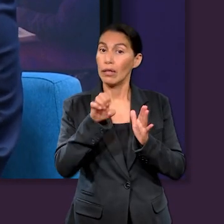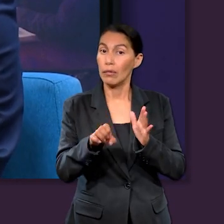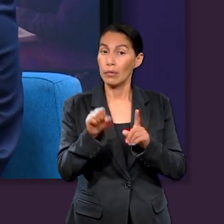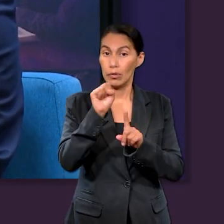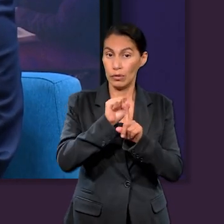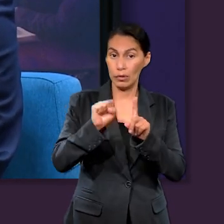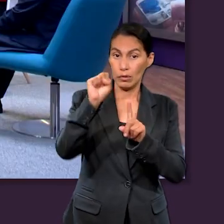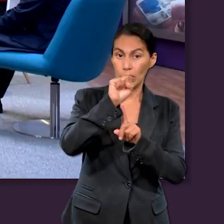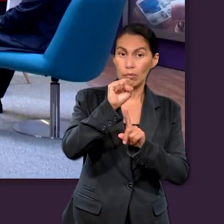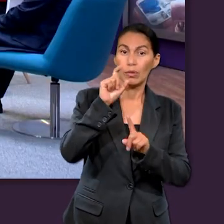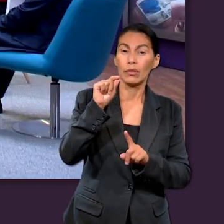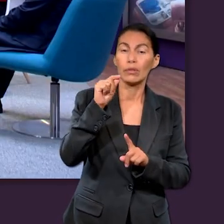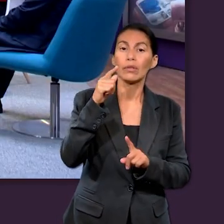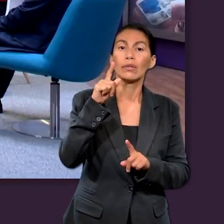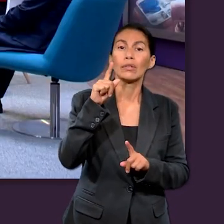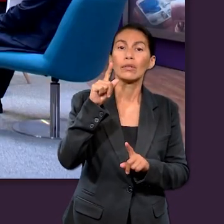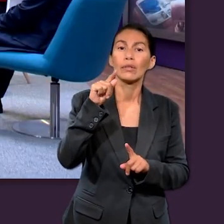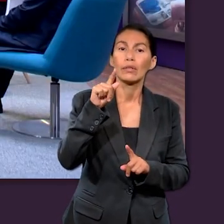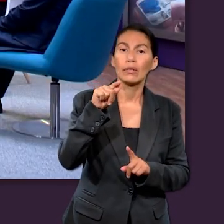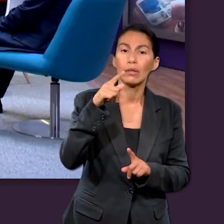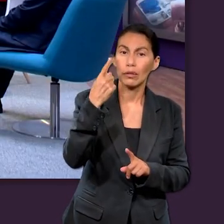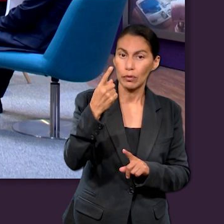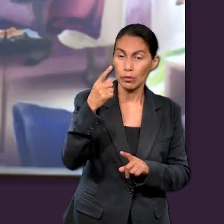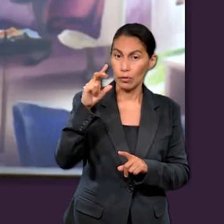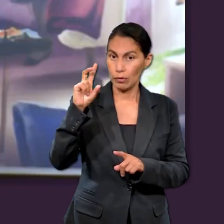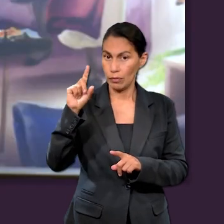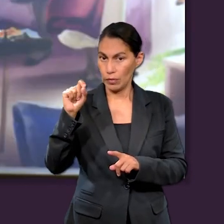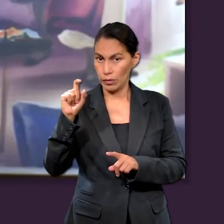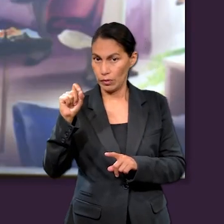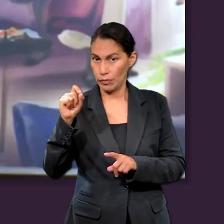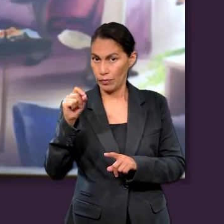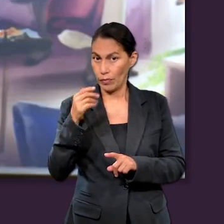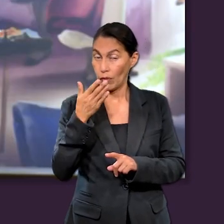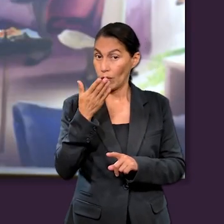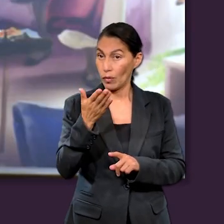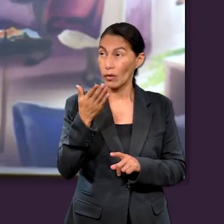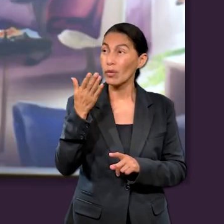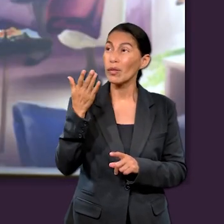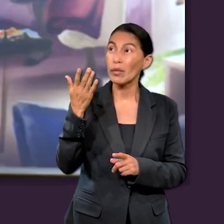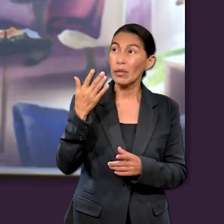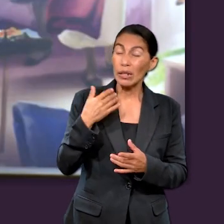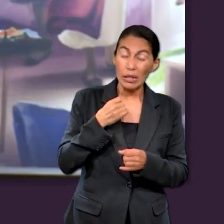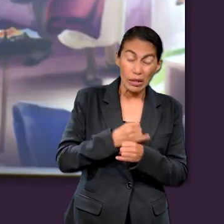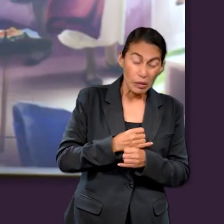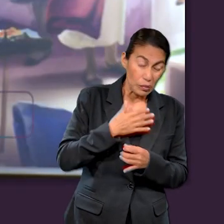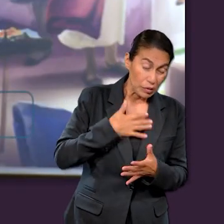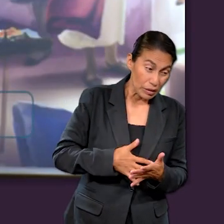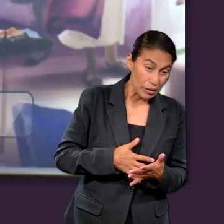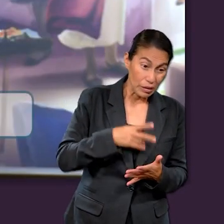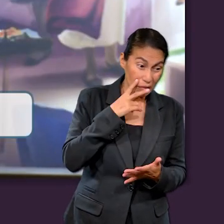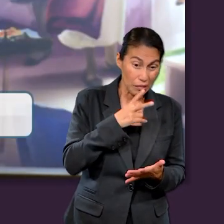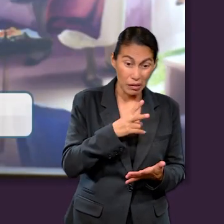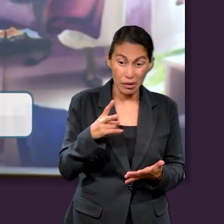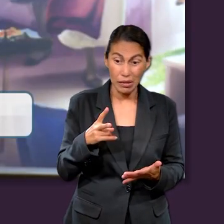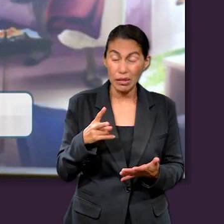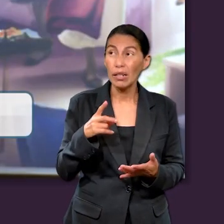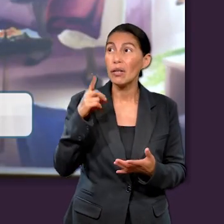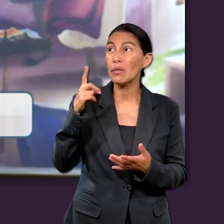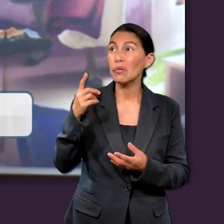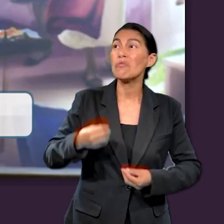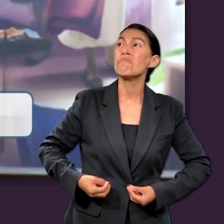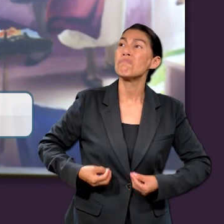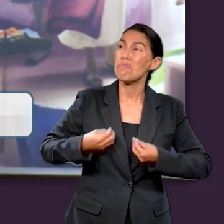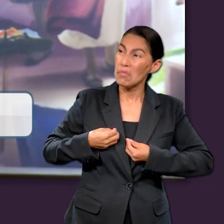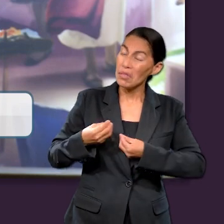existencia. Y de pronto un ejemplo lo podemos ver en el Salmo 71, 20. Dice, tú me has hecho ver